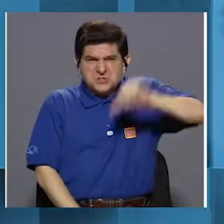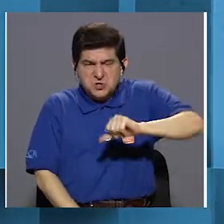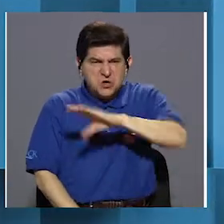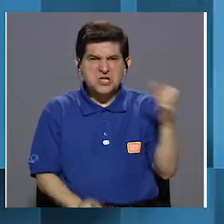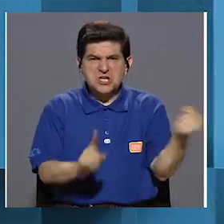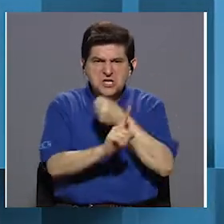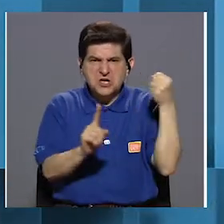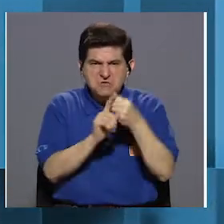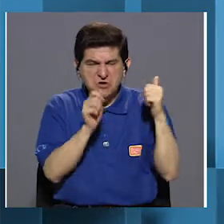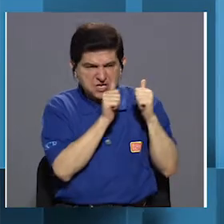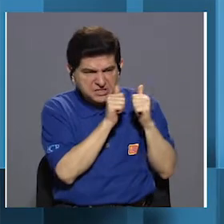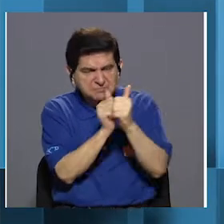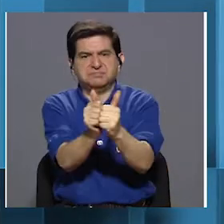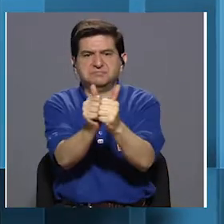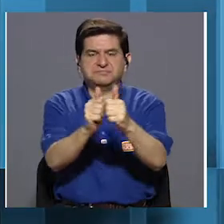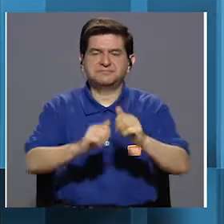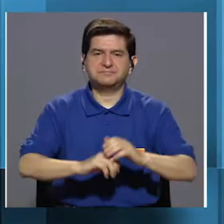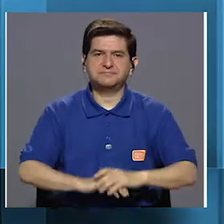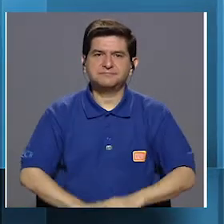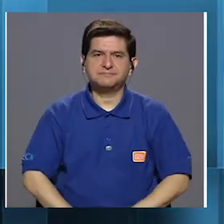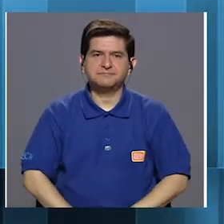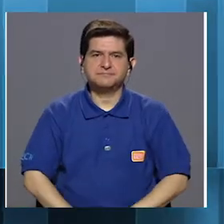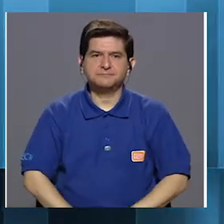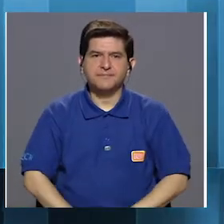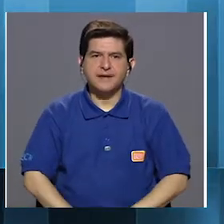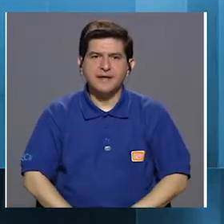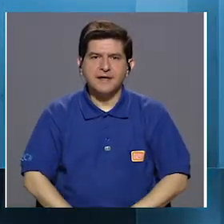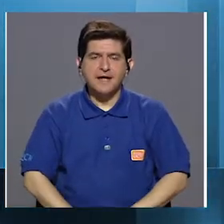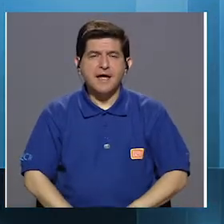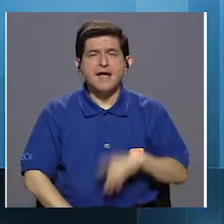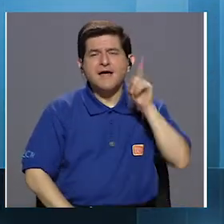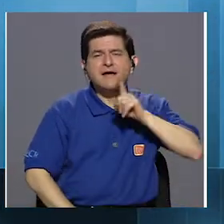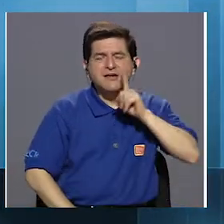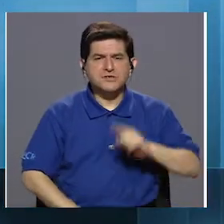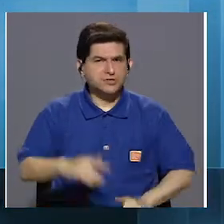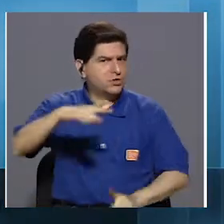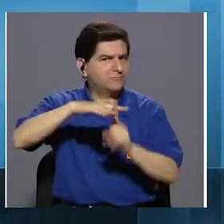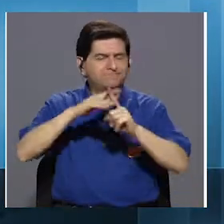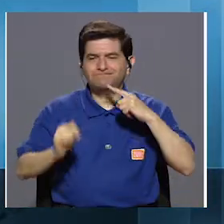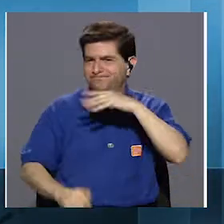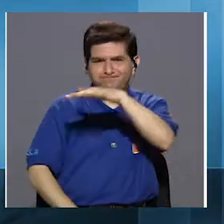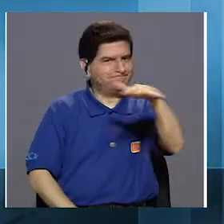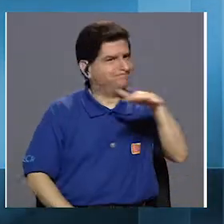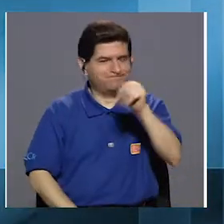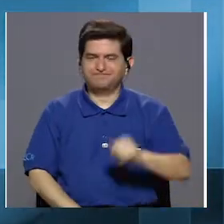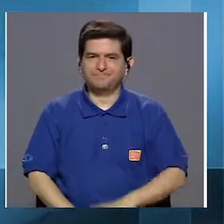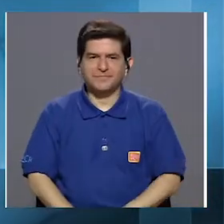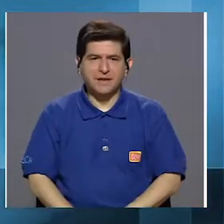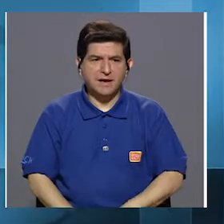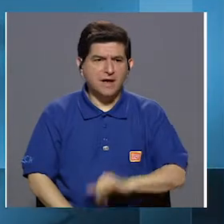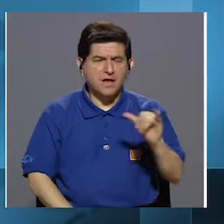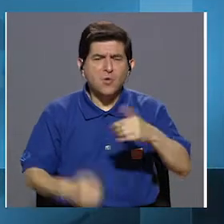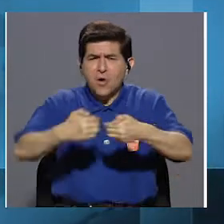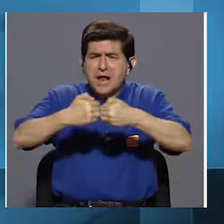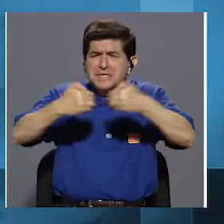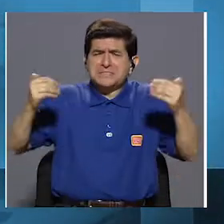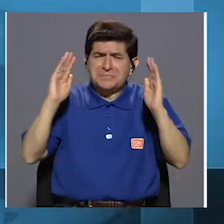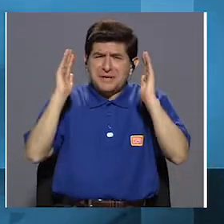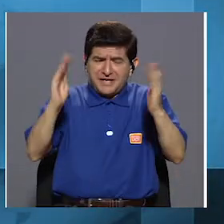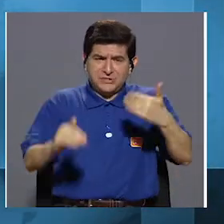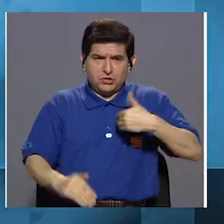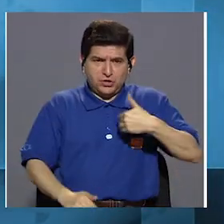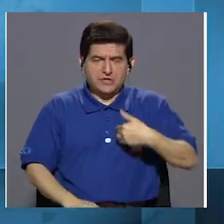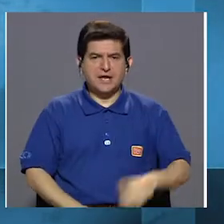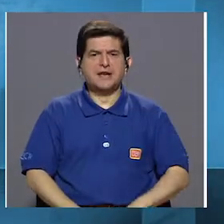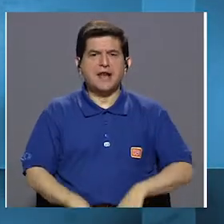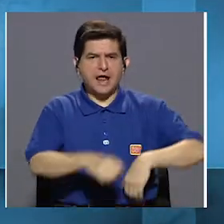la violencia que la suele acompañar. Dentro de esta ficción no cabe ninguna realidad, como la distancia abismal que existe